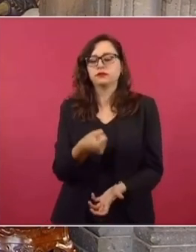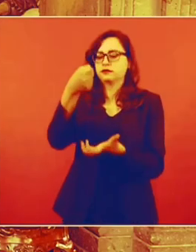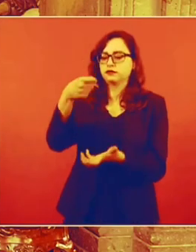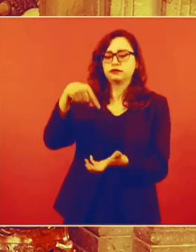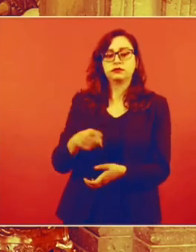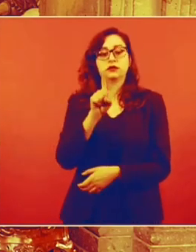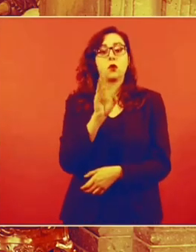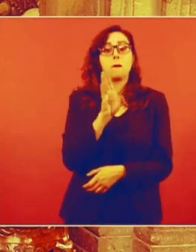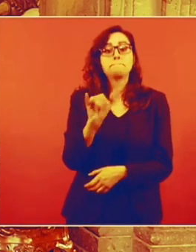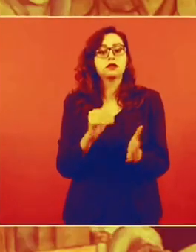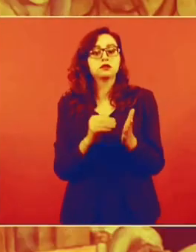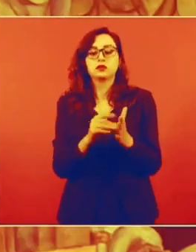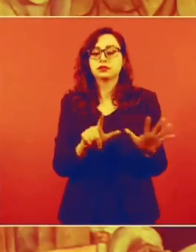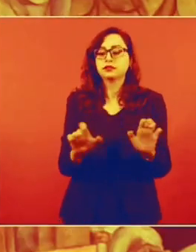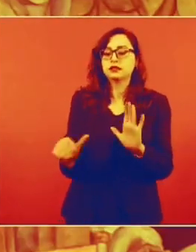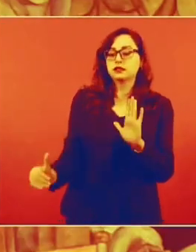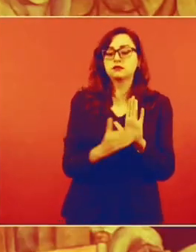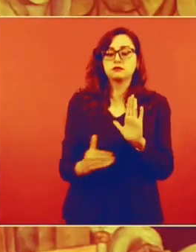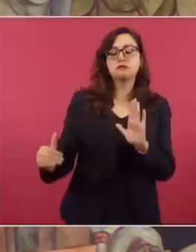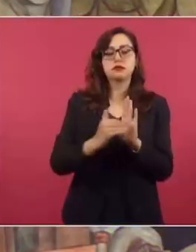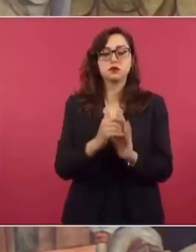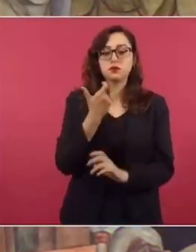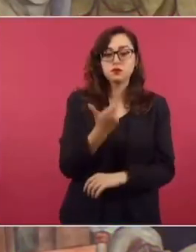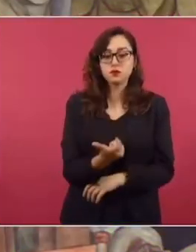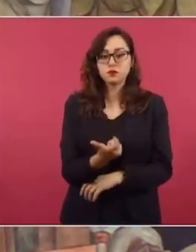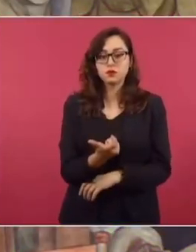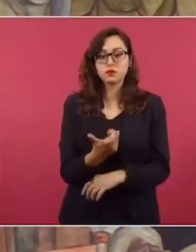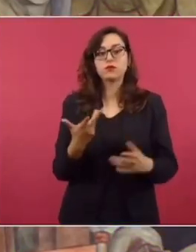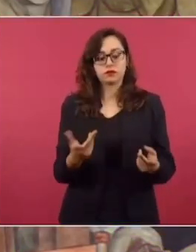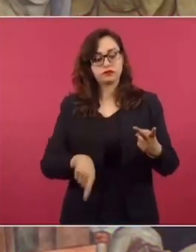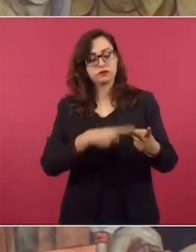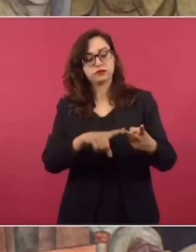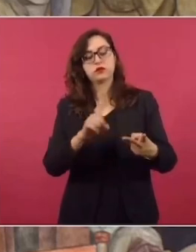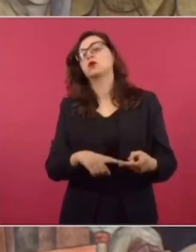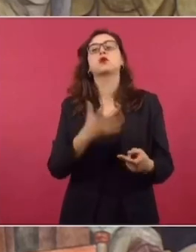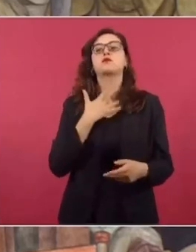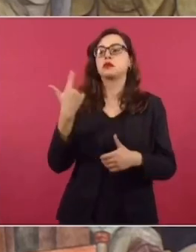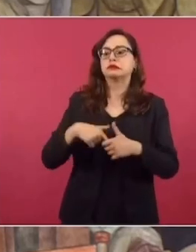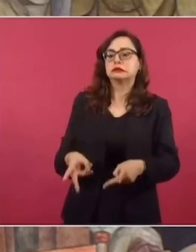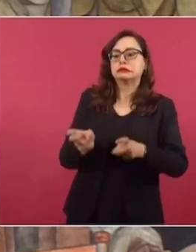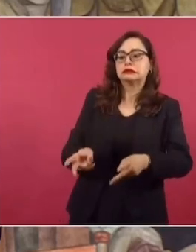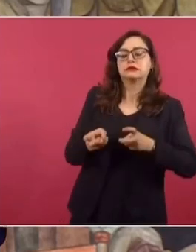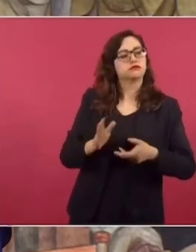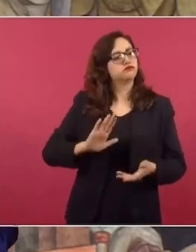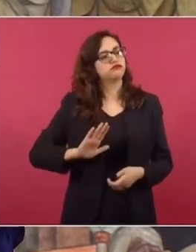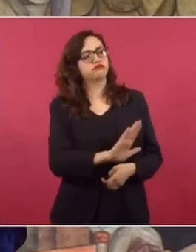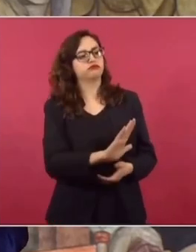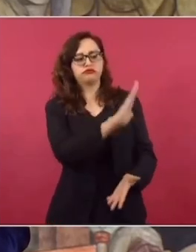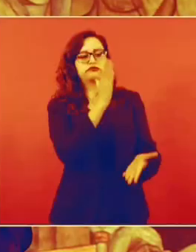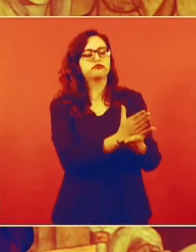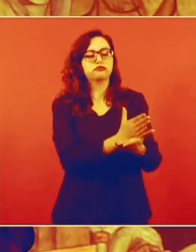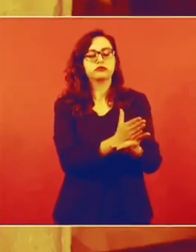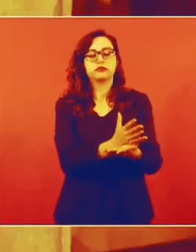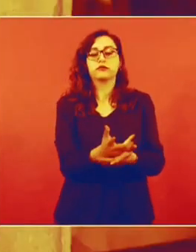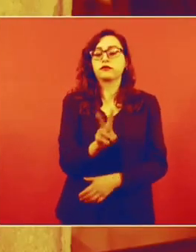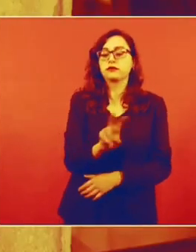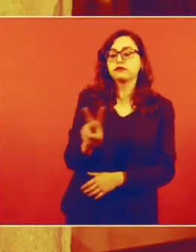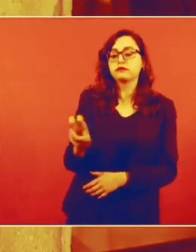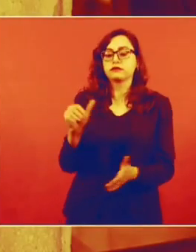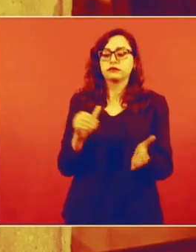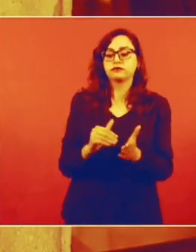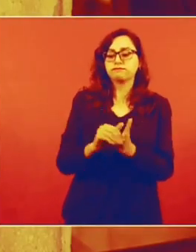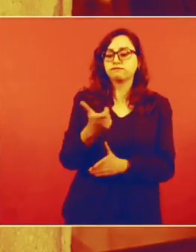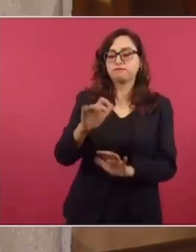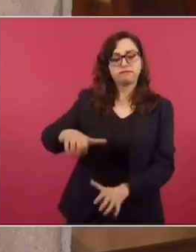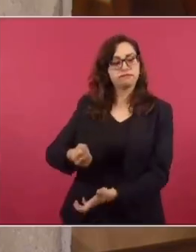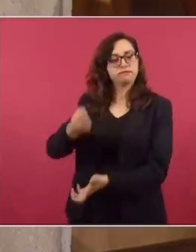pública por un billón 700 mil millones de pesos. El combate al huachicol nos ha ayudado a detener una fuga de 200 mil